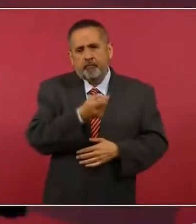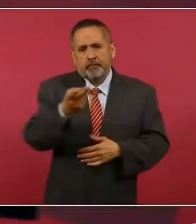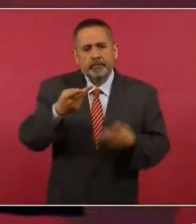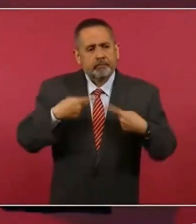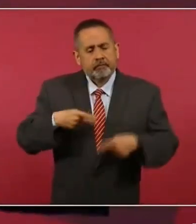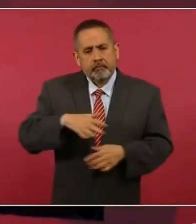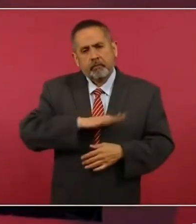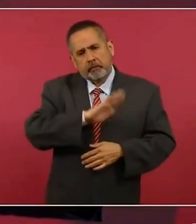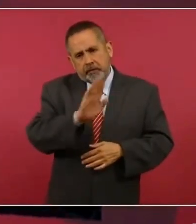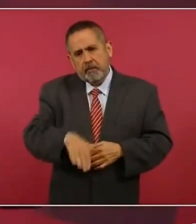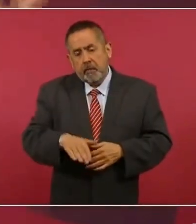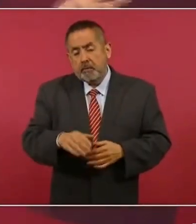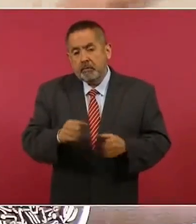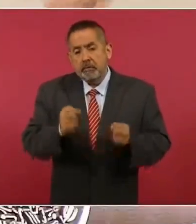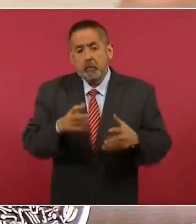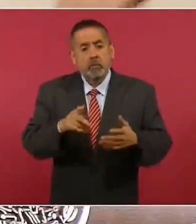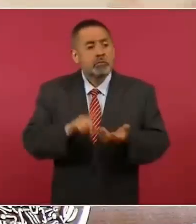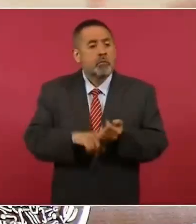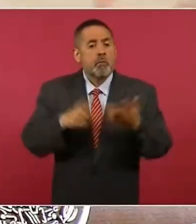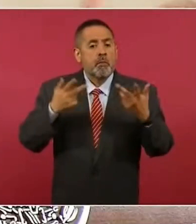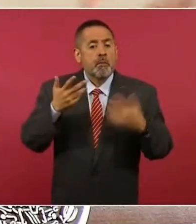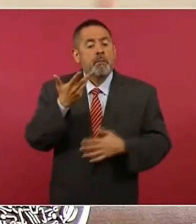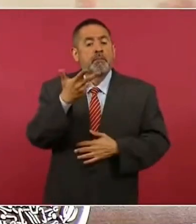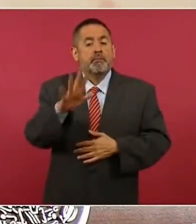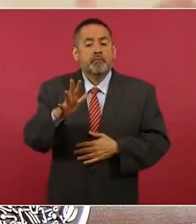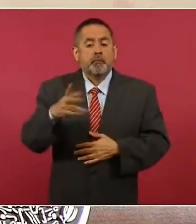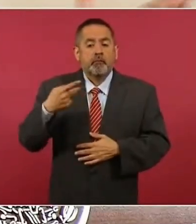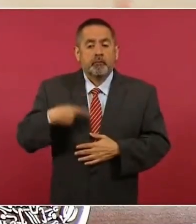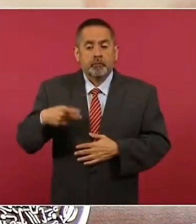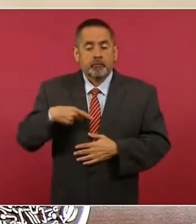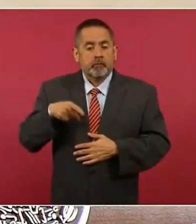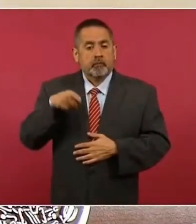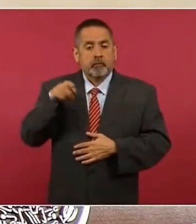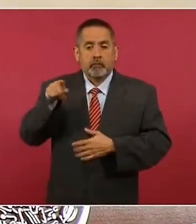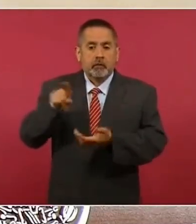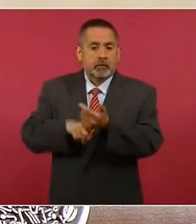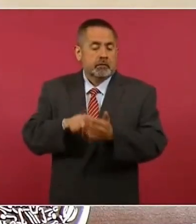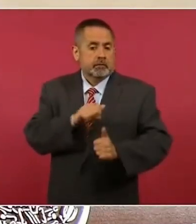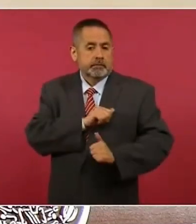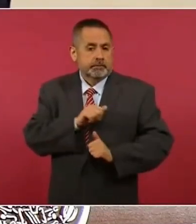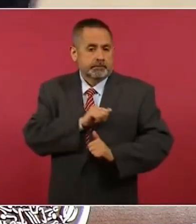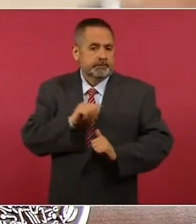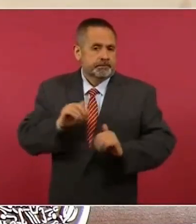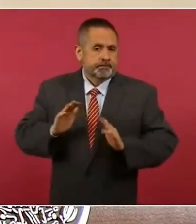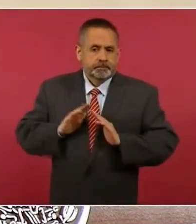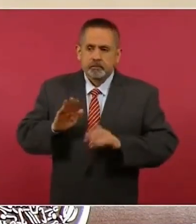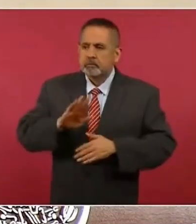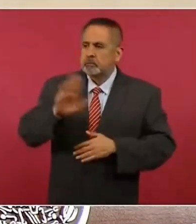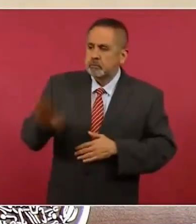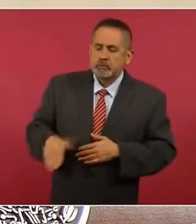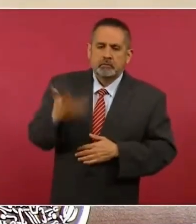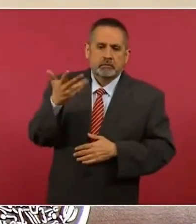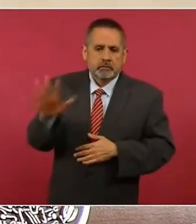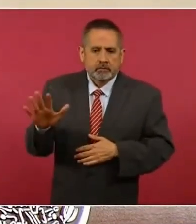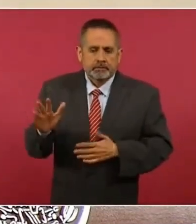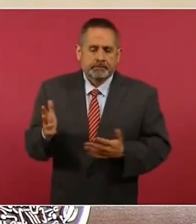vida 10 elementos del Ejército y que